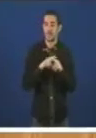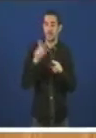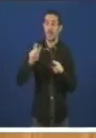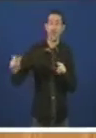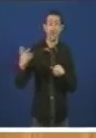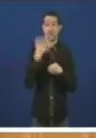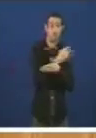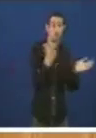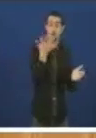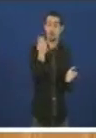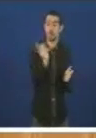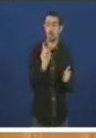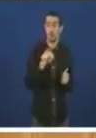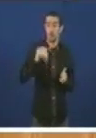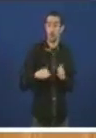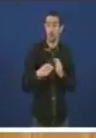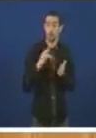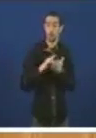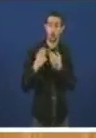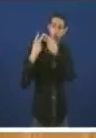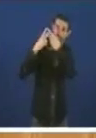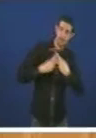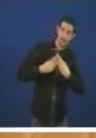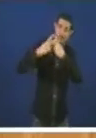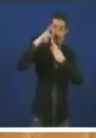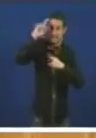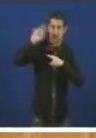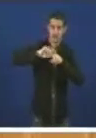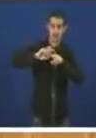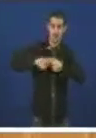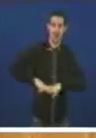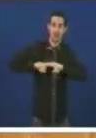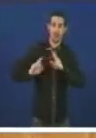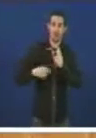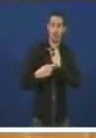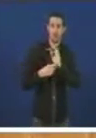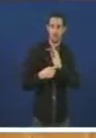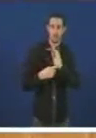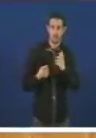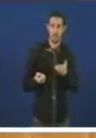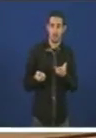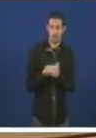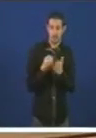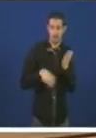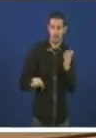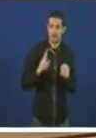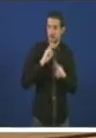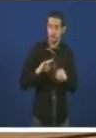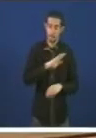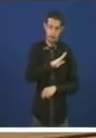Oxe aquí funsico analizado gratuitamente É d'agrecer Funsión perverso